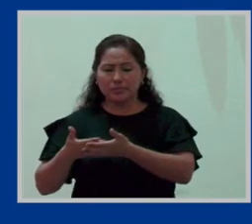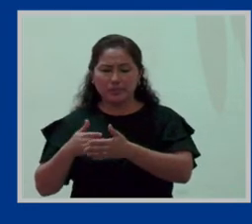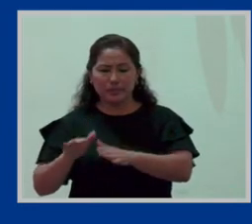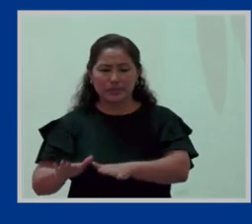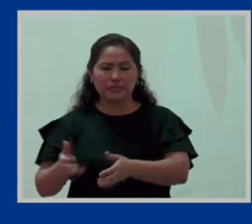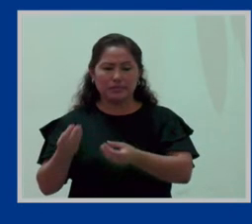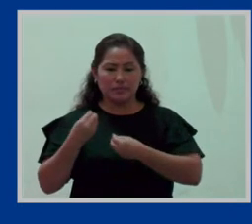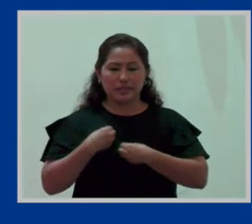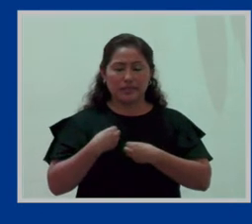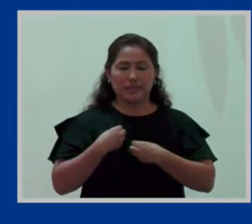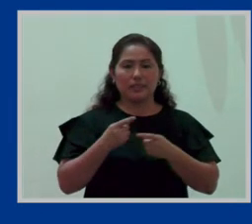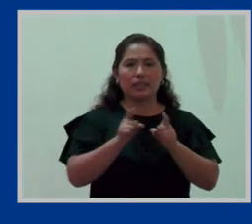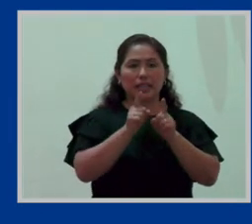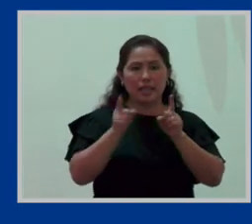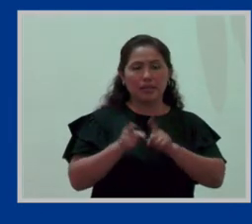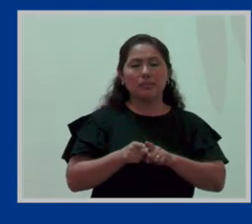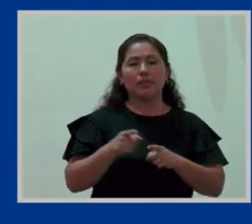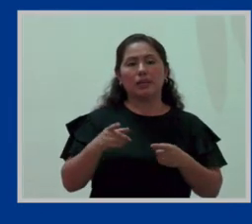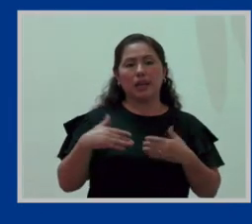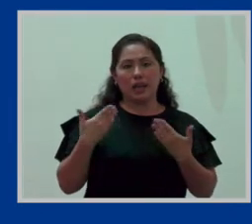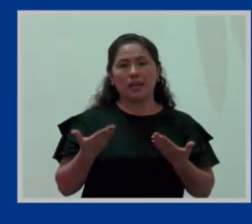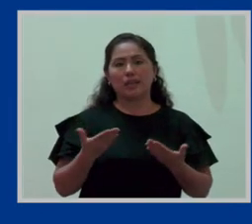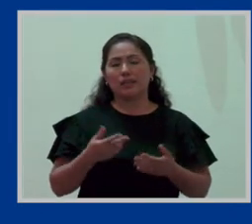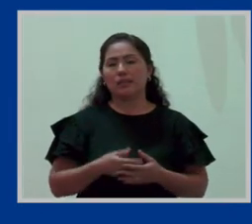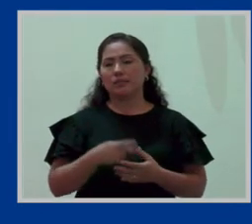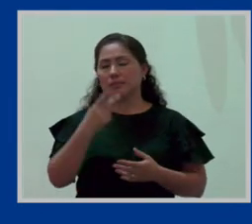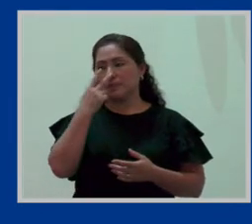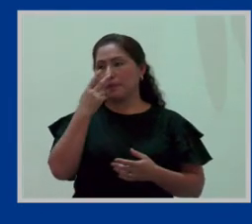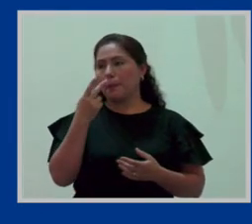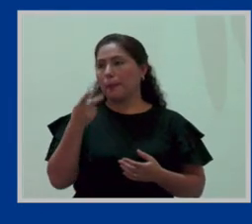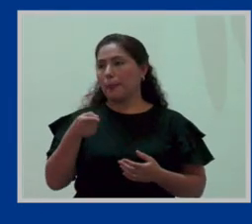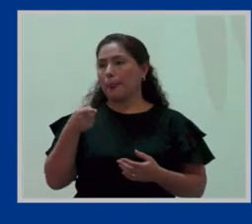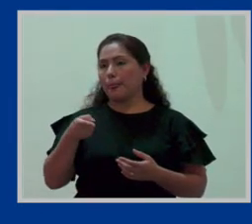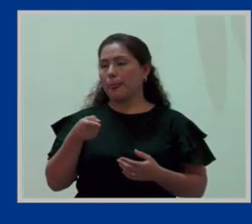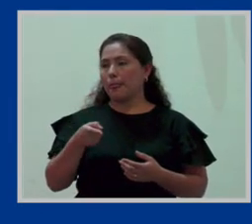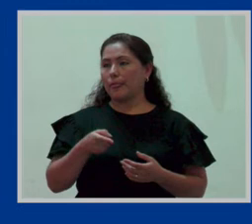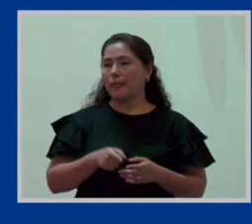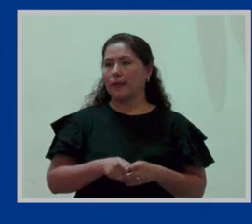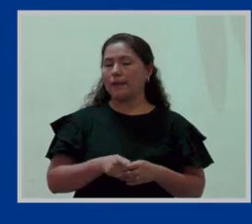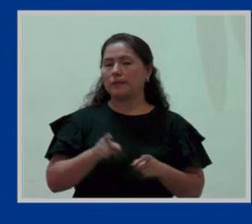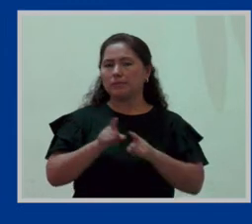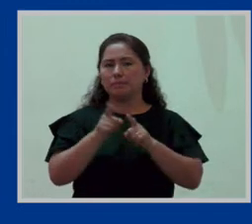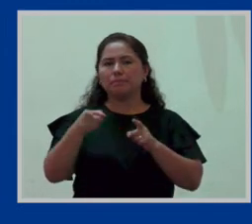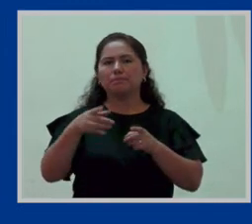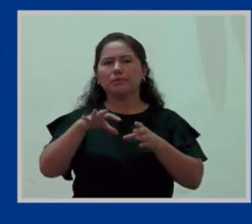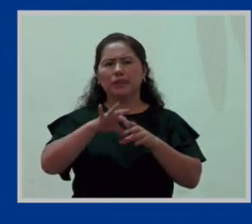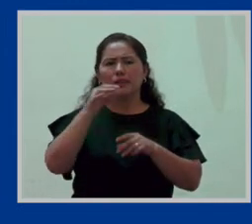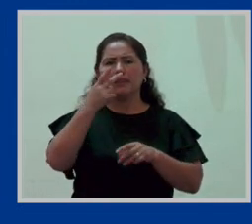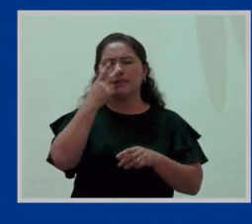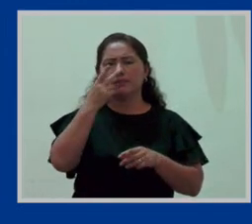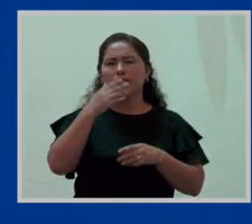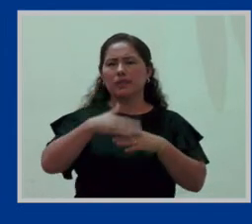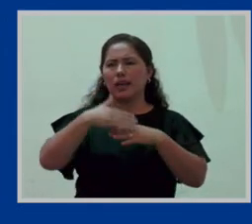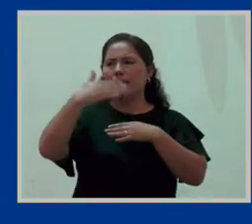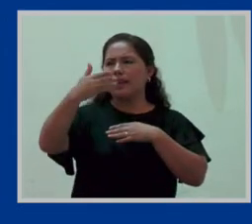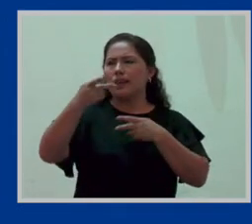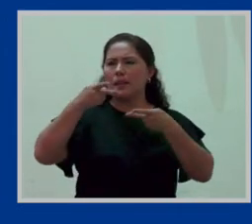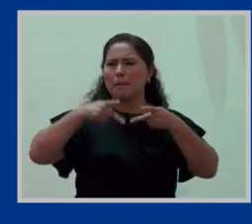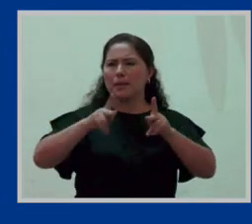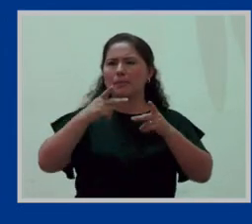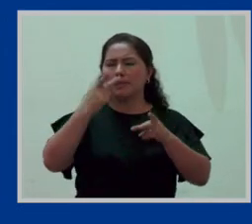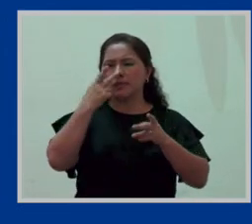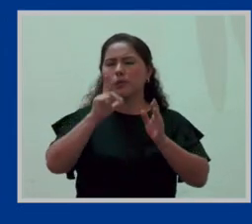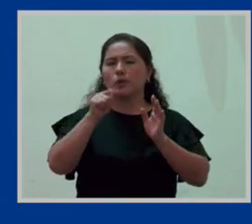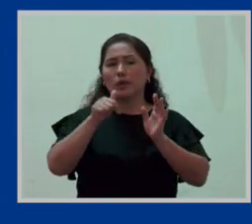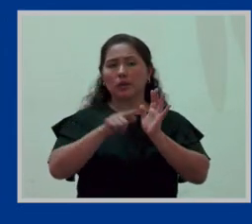en realidad es transversal. Y este asterisco transversal lo van a encontrar de aquí hacia adelante en los permisos que vamos